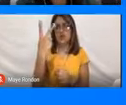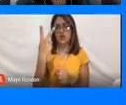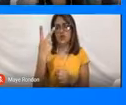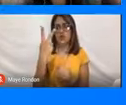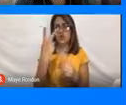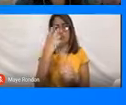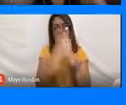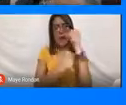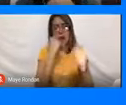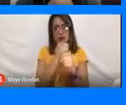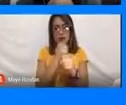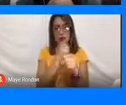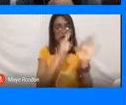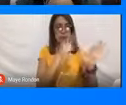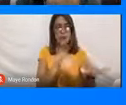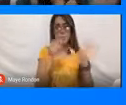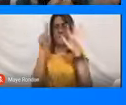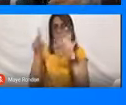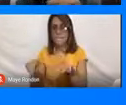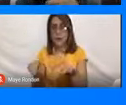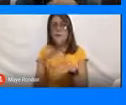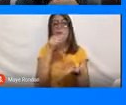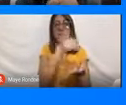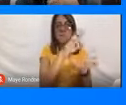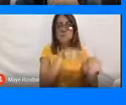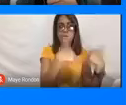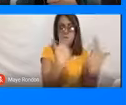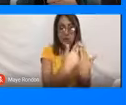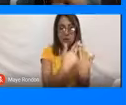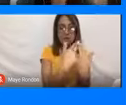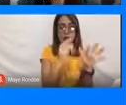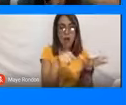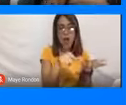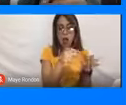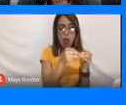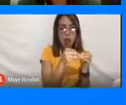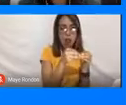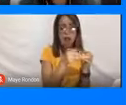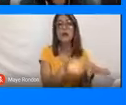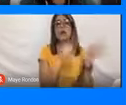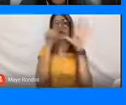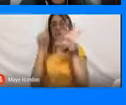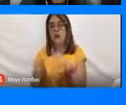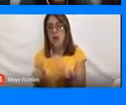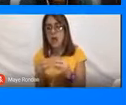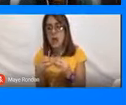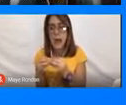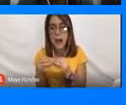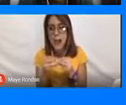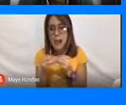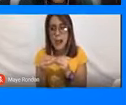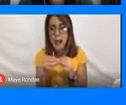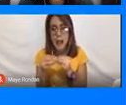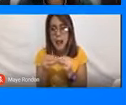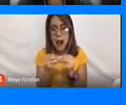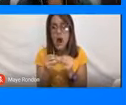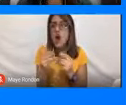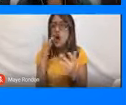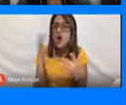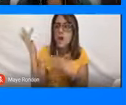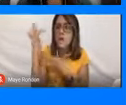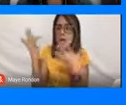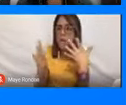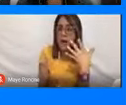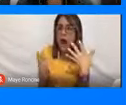uno en cada semestre, y se hace un seguimiento permanente de cada una de esas acciones que